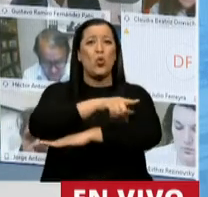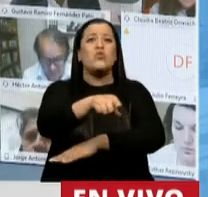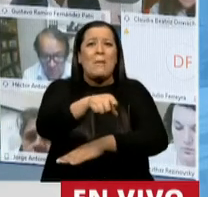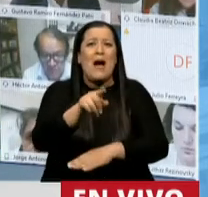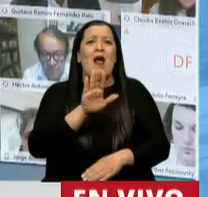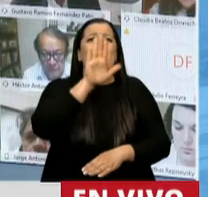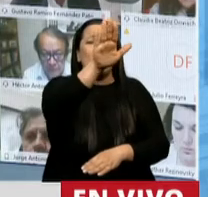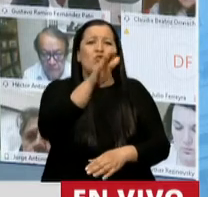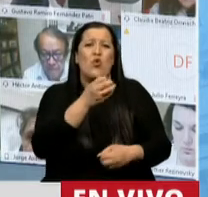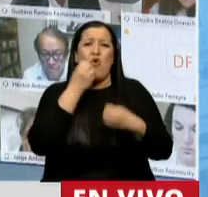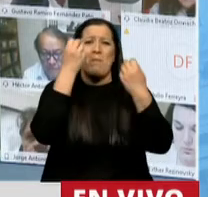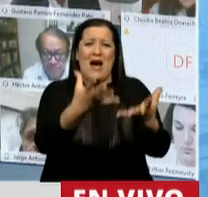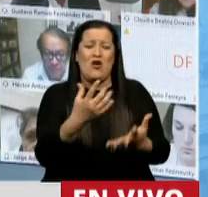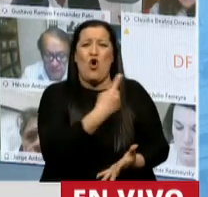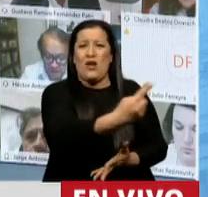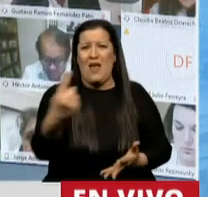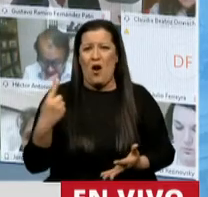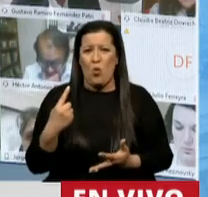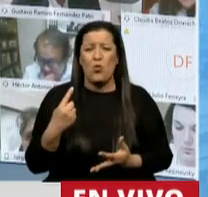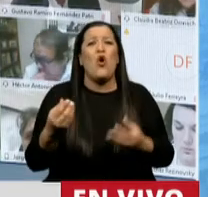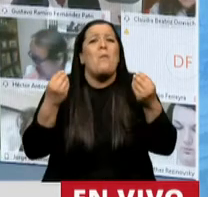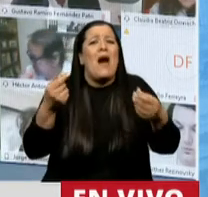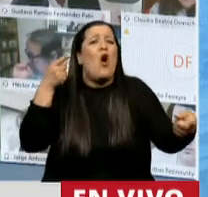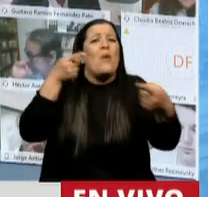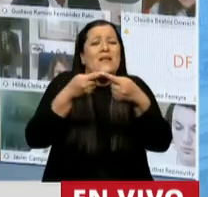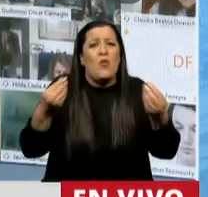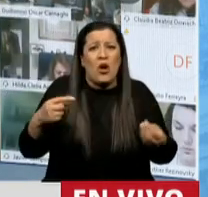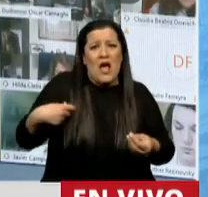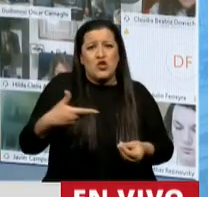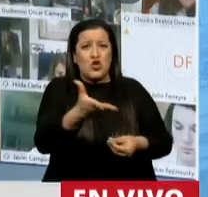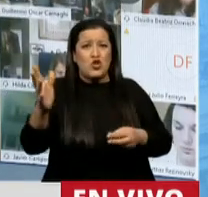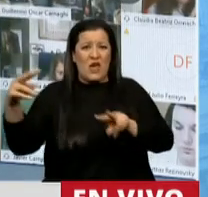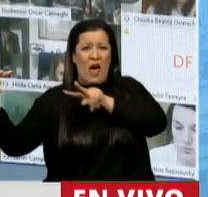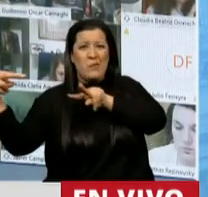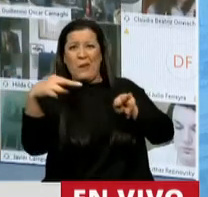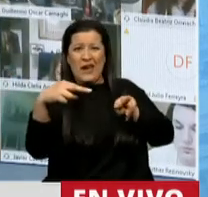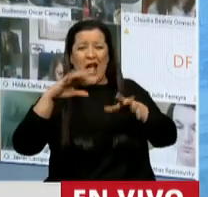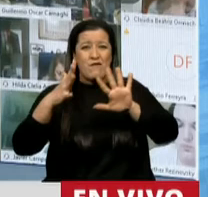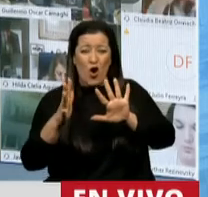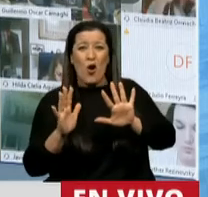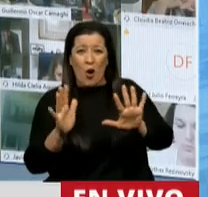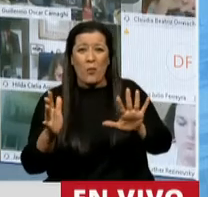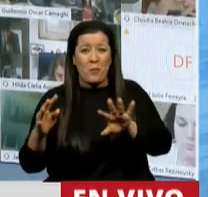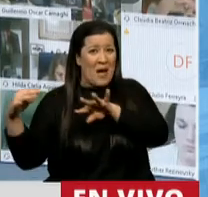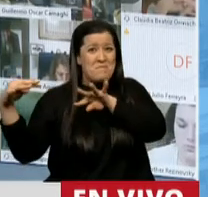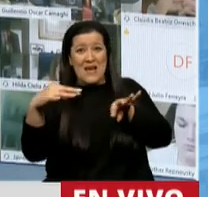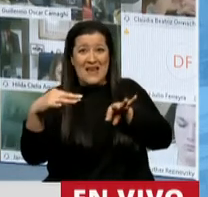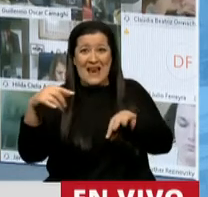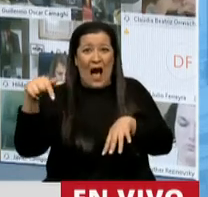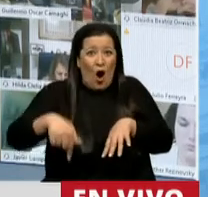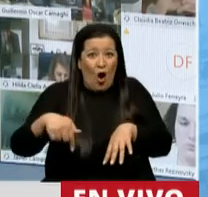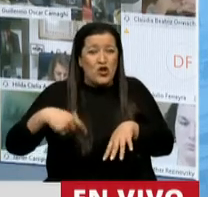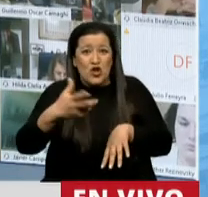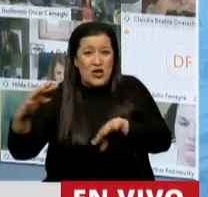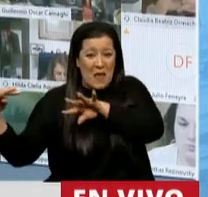mejores, que nos lleve a que la sociedad no nos siga mirando de la manera en la que hoy nos ha visto.